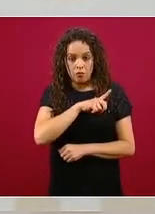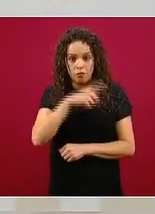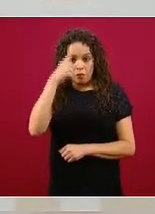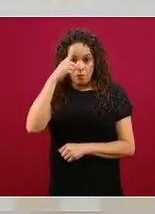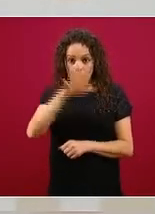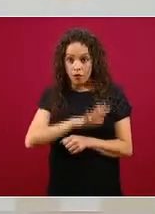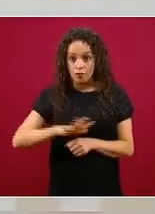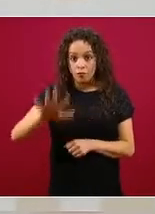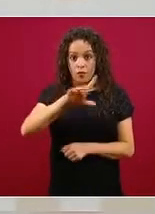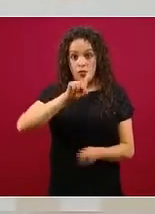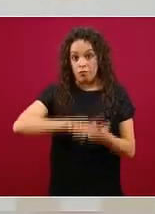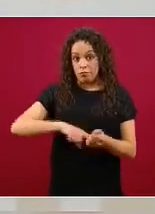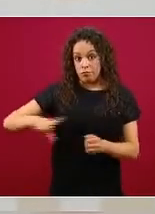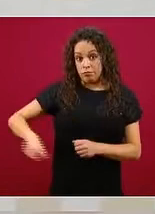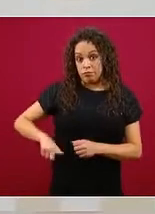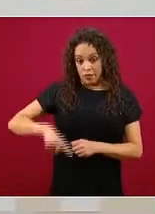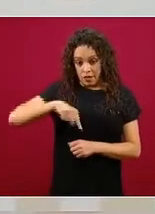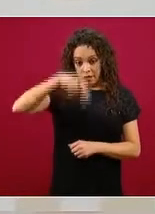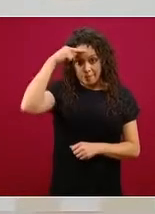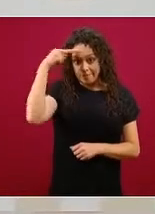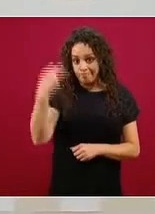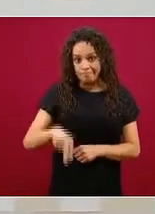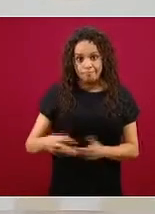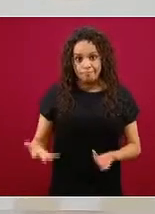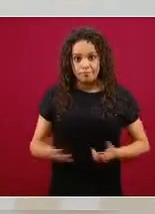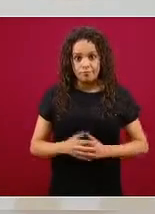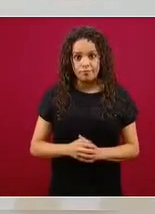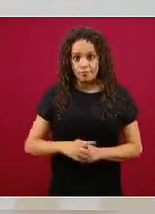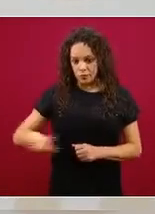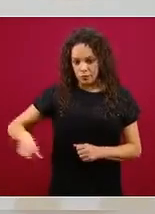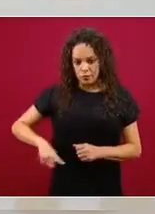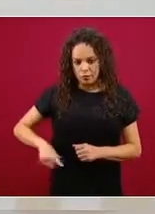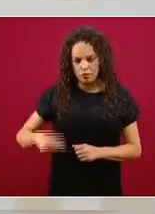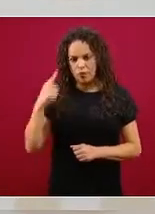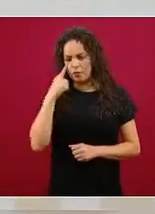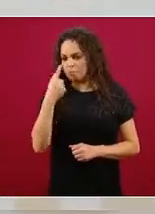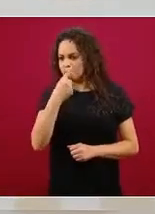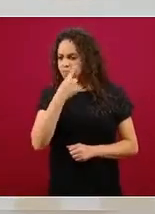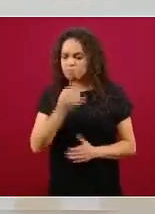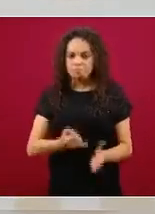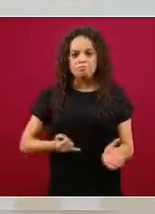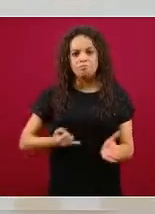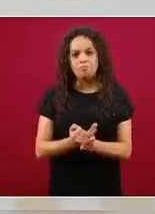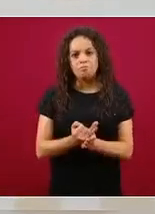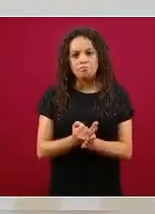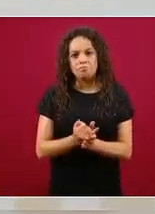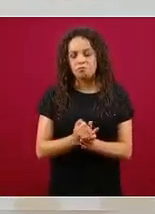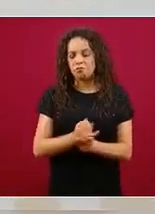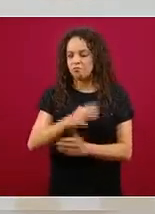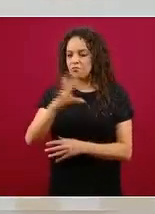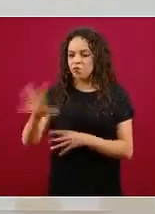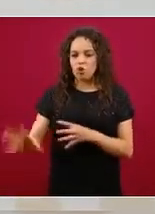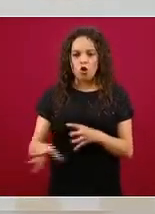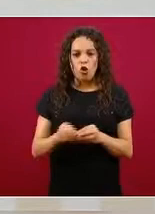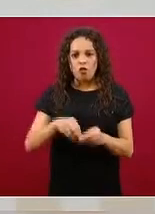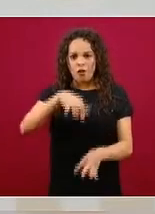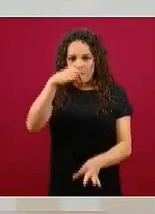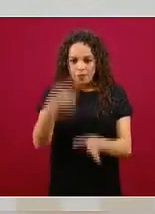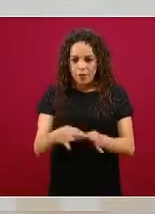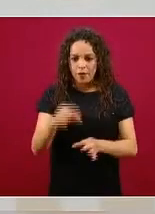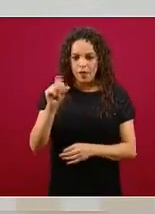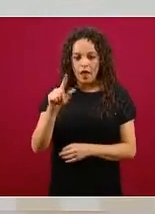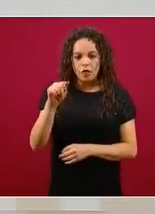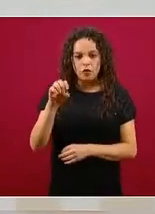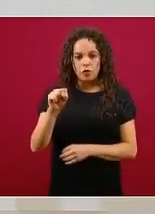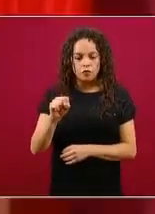gubernamental de México un gobierno había decidido poner completos los datos, por supuesto, sin que se identifique a